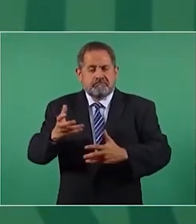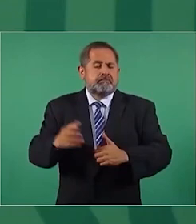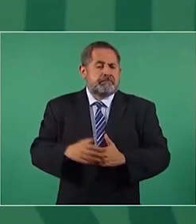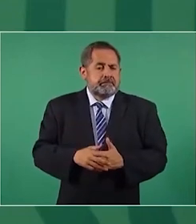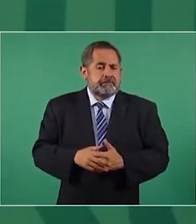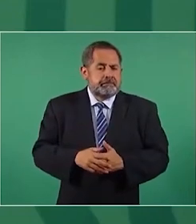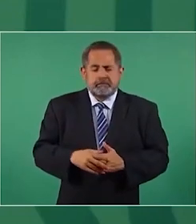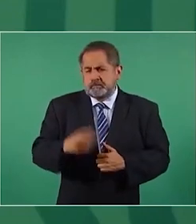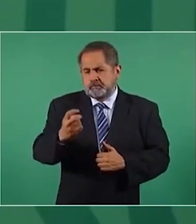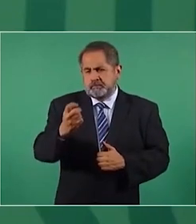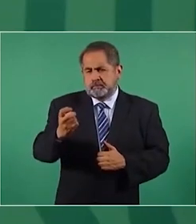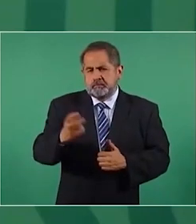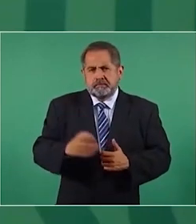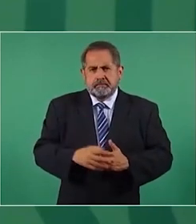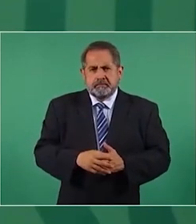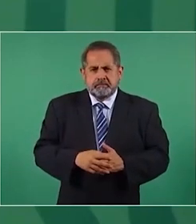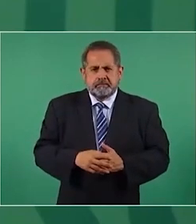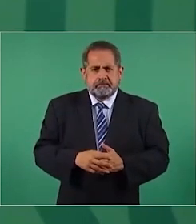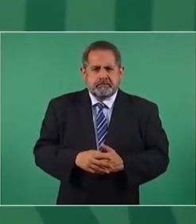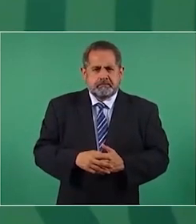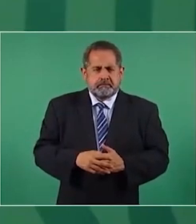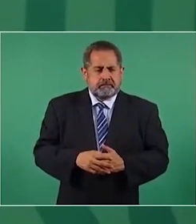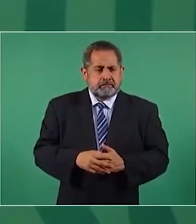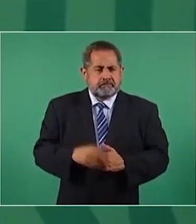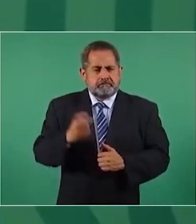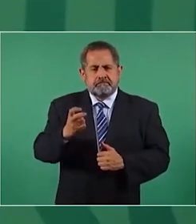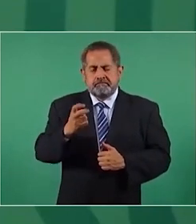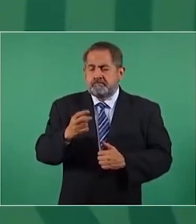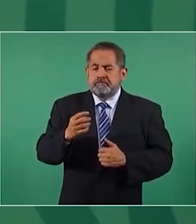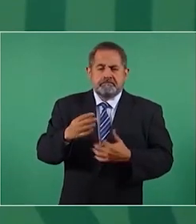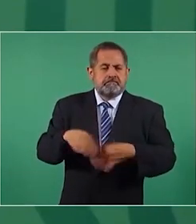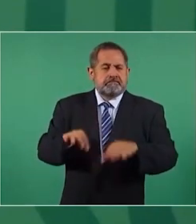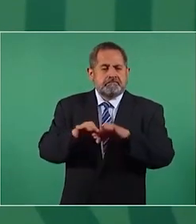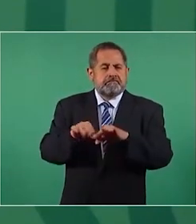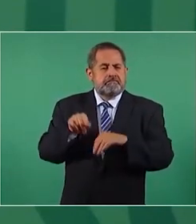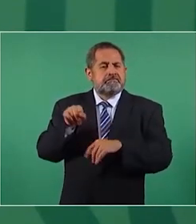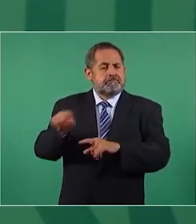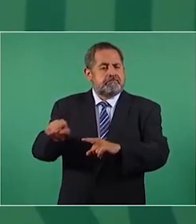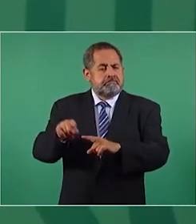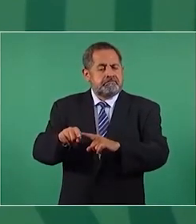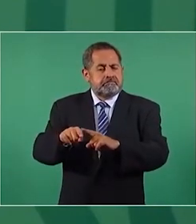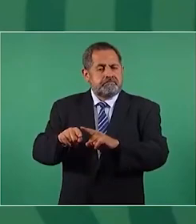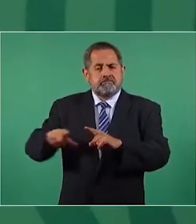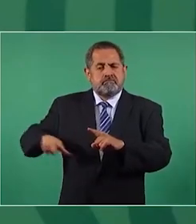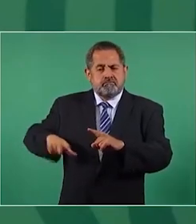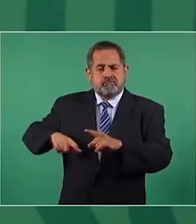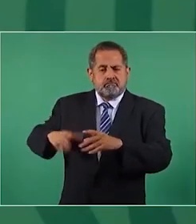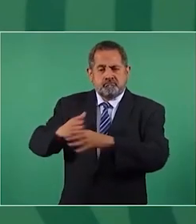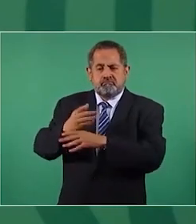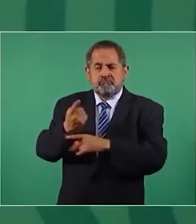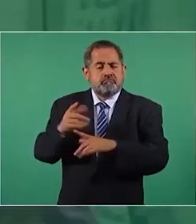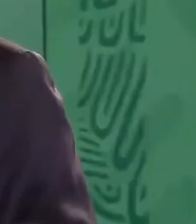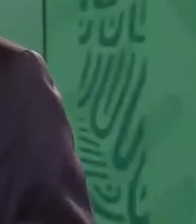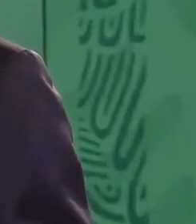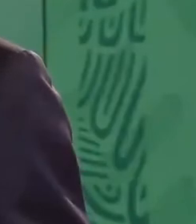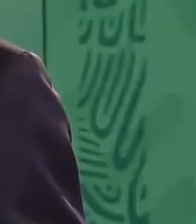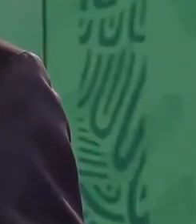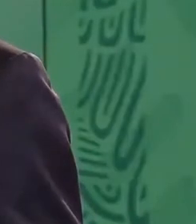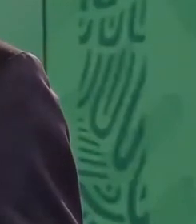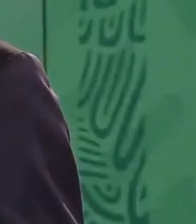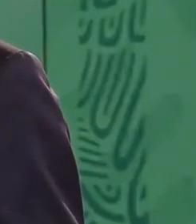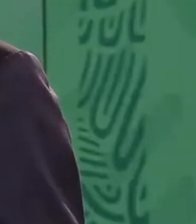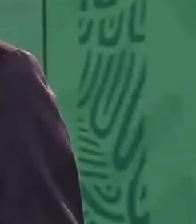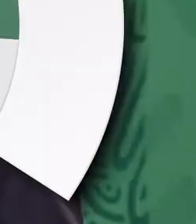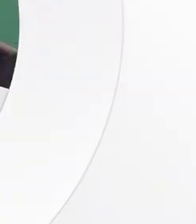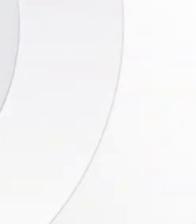Entonces, por eso la participación del Estado, por eso tomamos esta decisión y si ellos